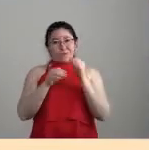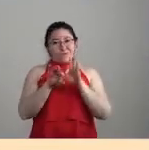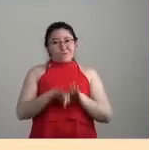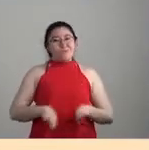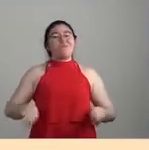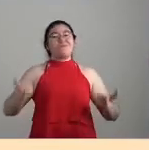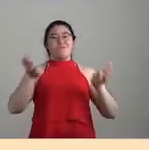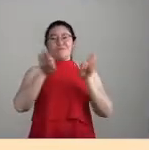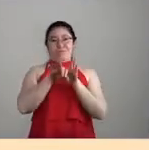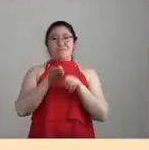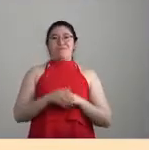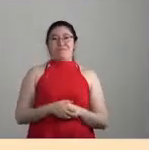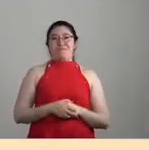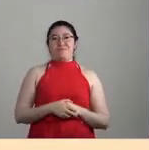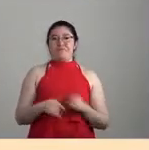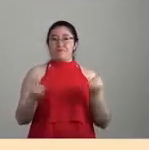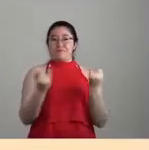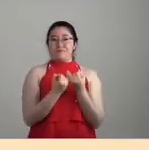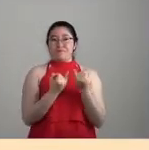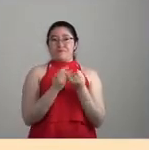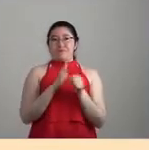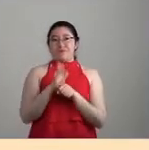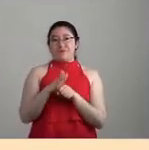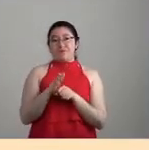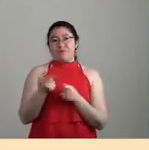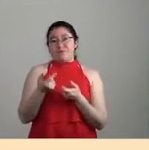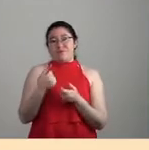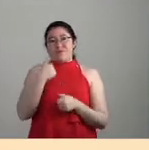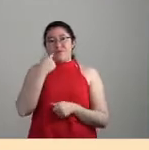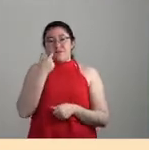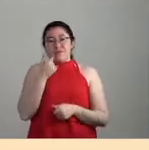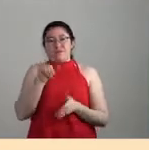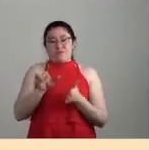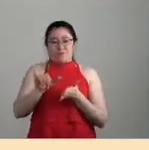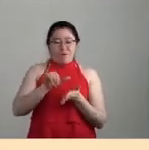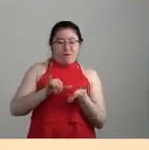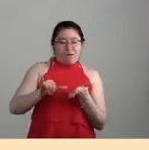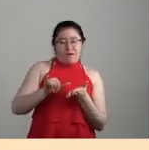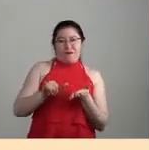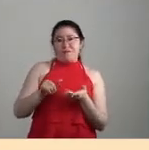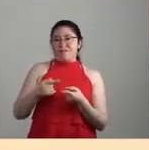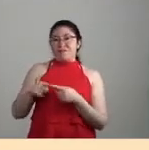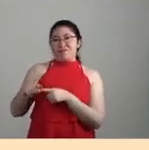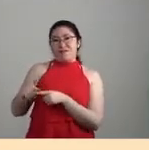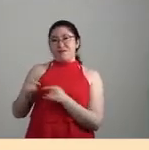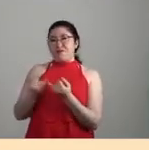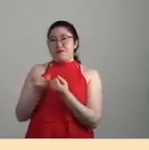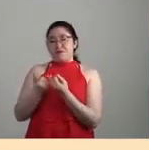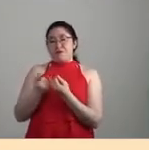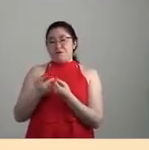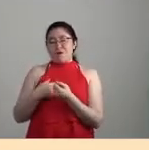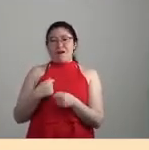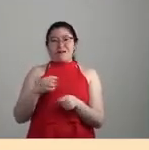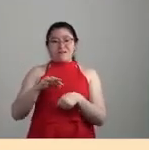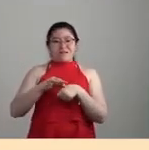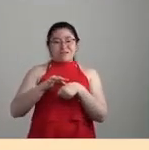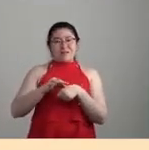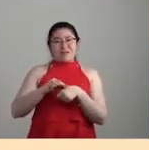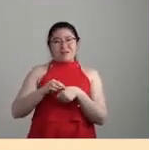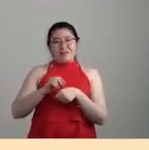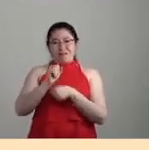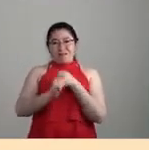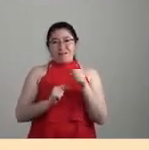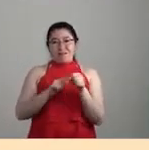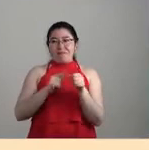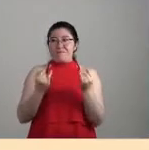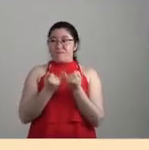Fundamentalmente de los granos y, si queréis, de los aceites, de las grasas básicas, ¿no? Y también de la proteína animal. Pues bien, él señala,